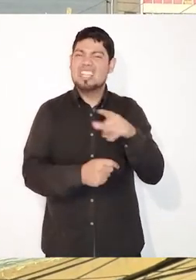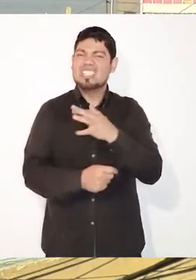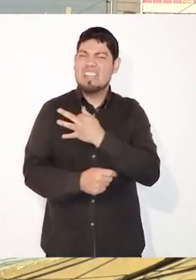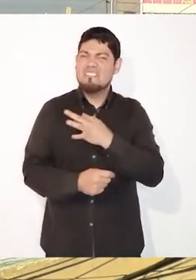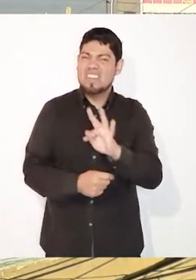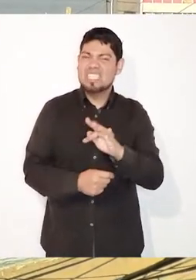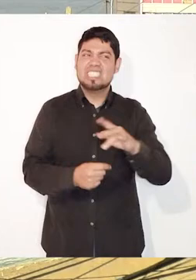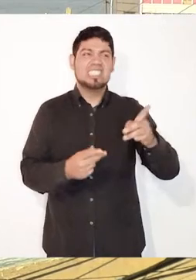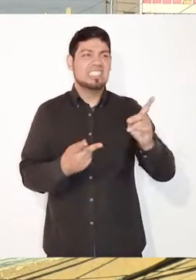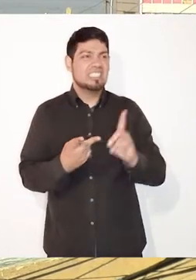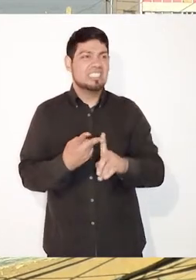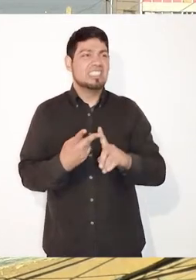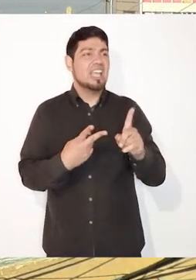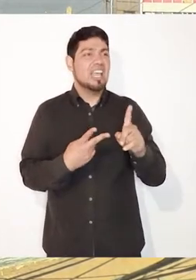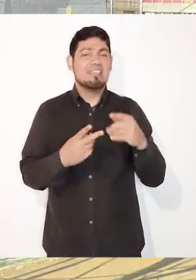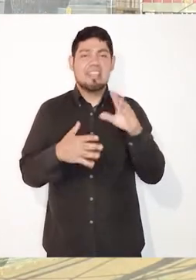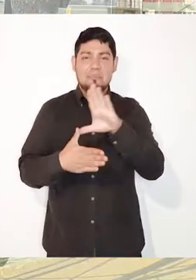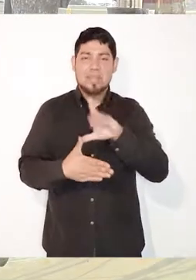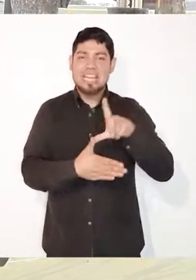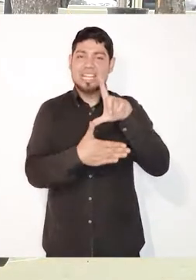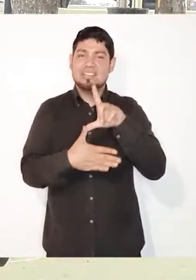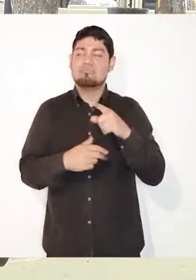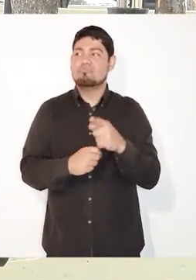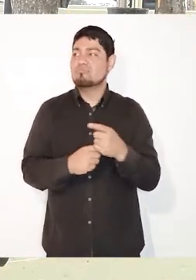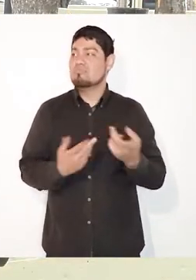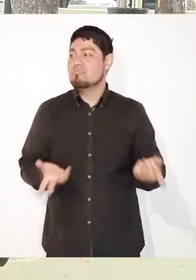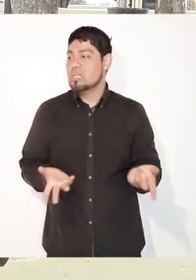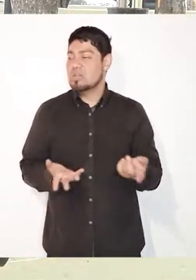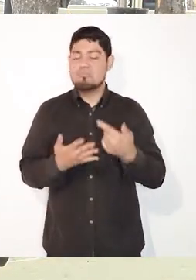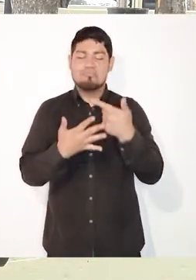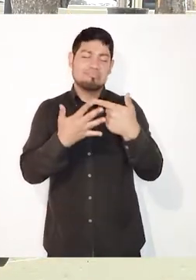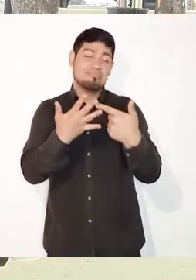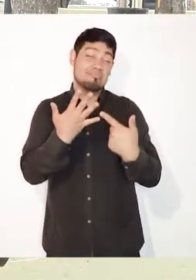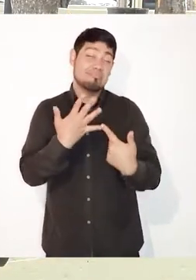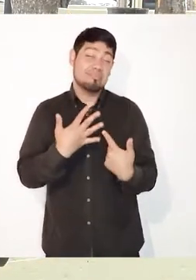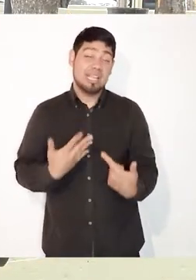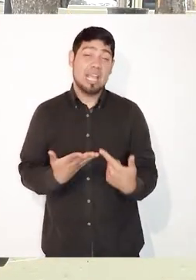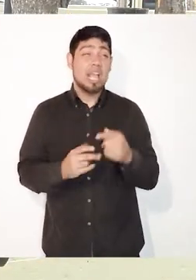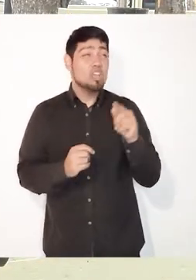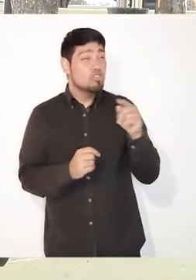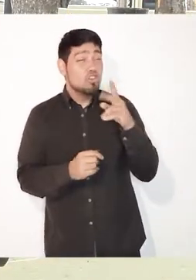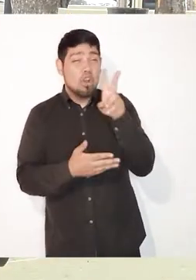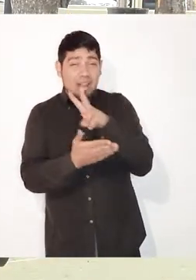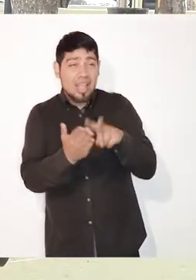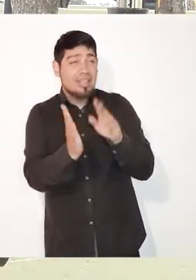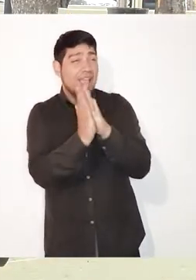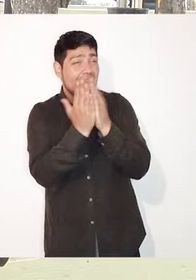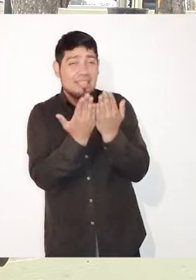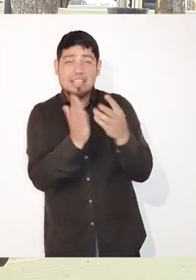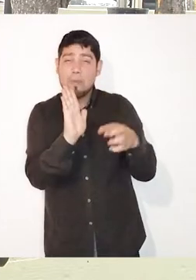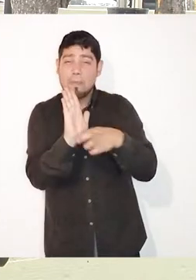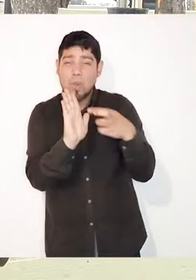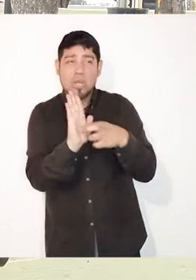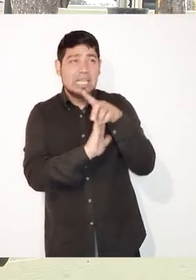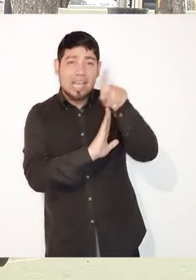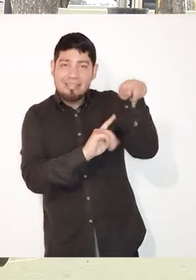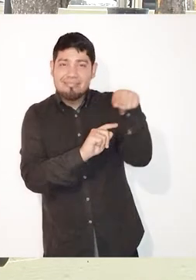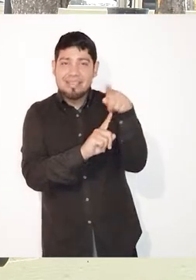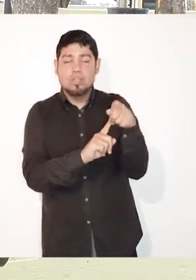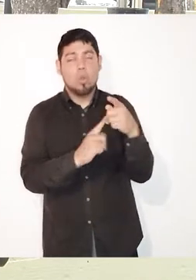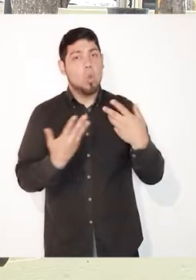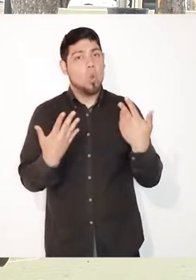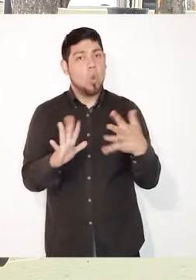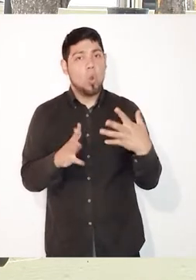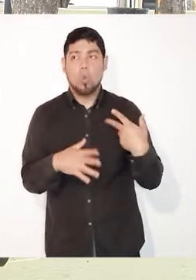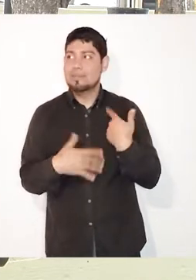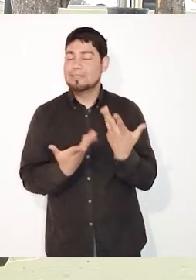simbolistas, Baudelaire, Rimbaud, Berlín, luego Huidobro, Parra, César Vallejo,